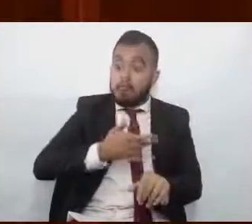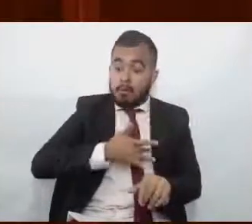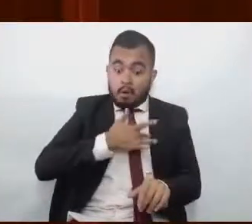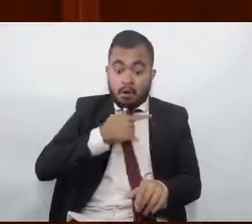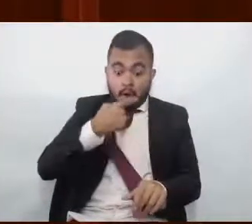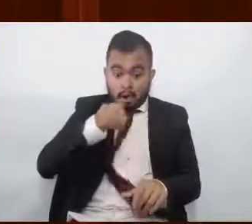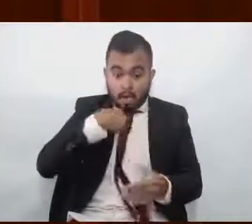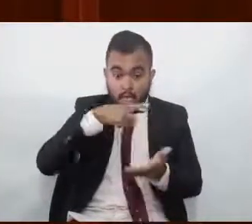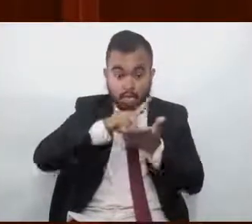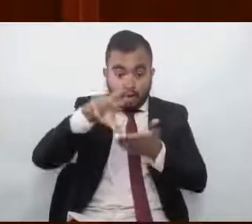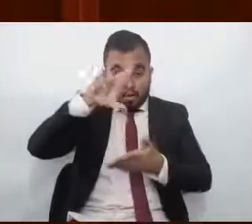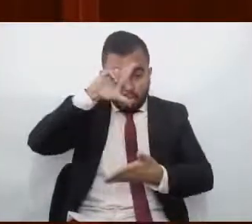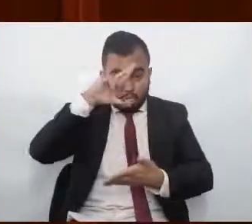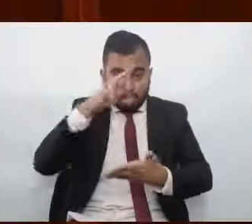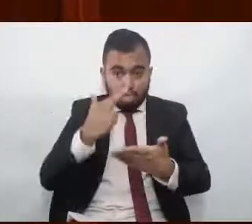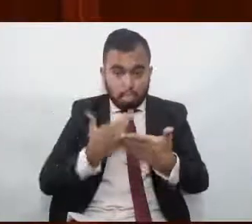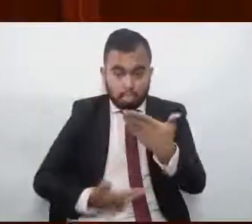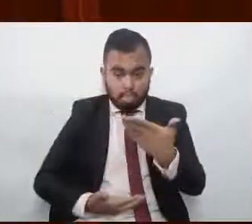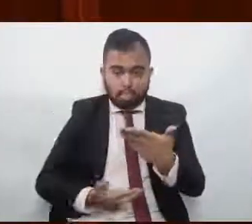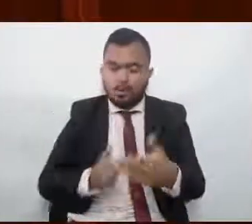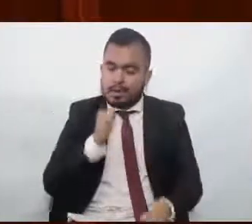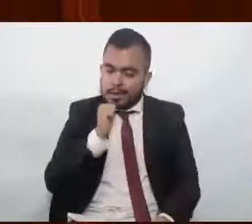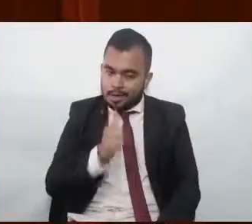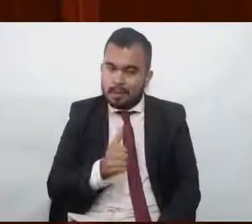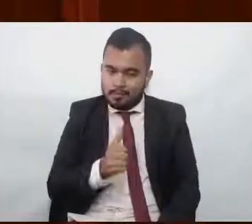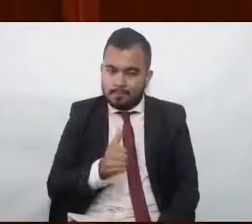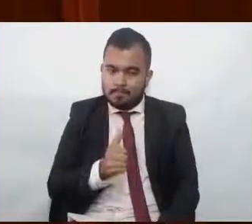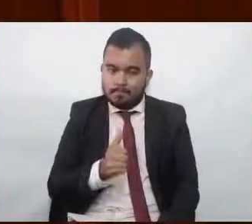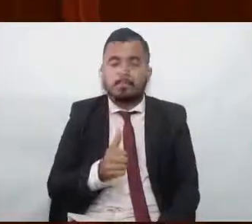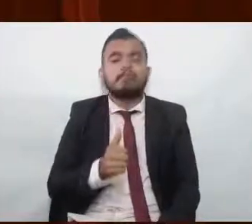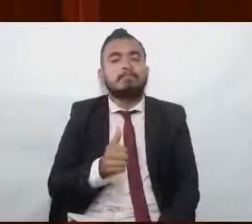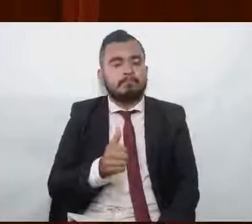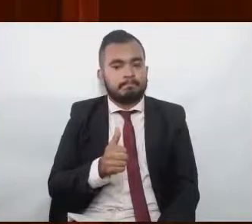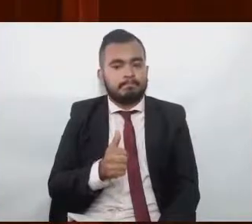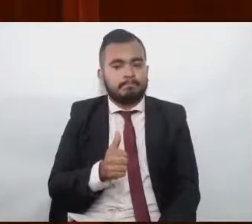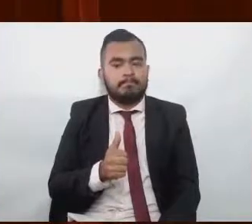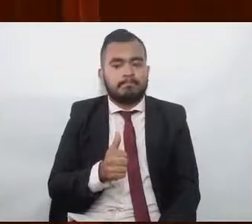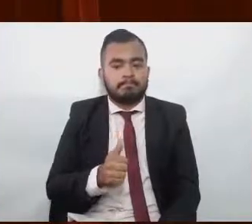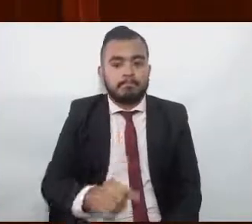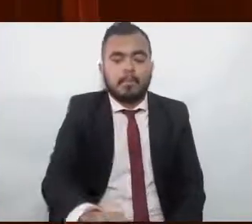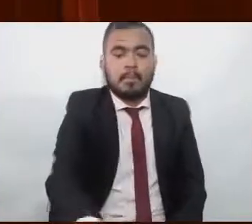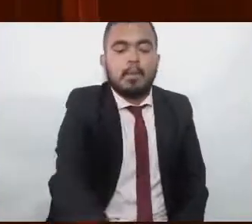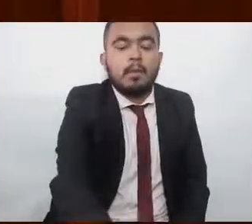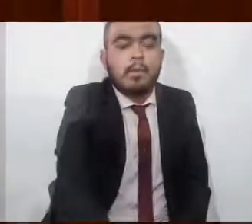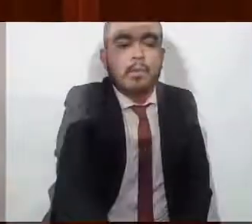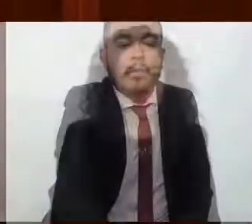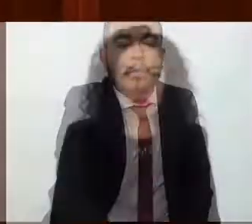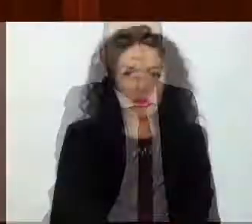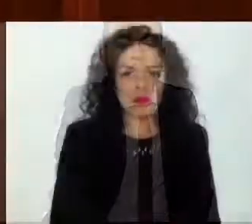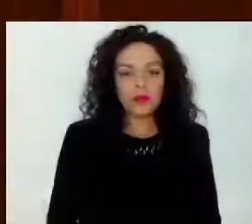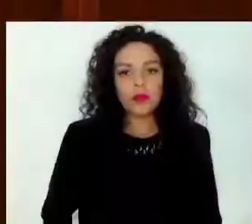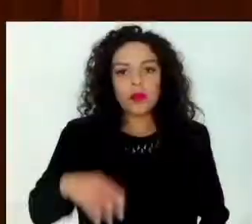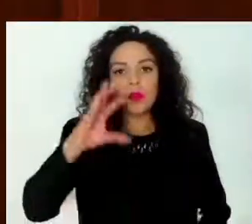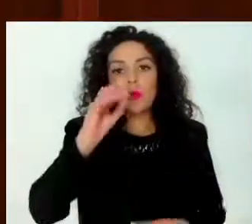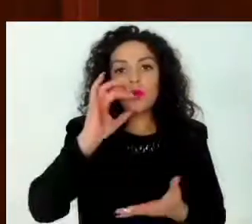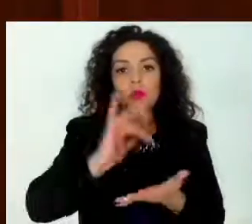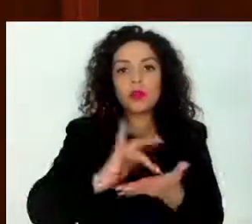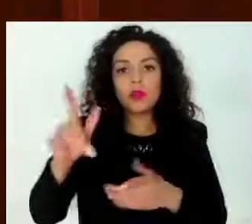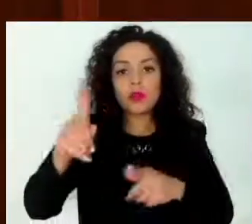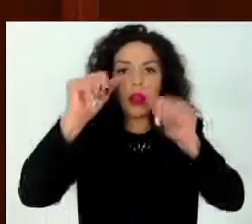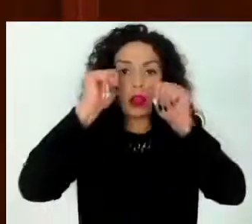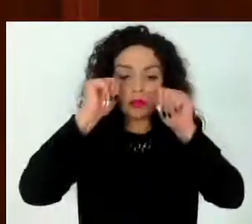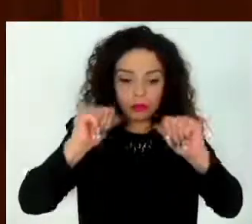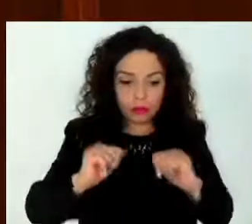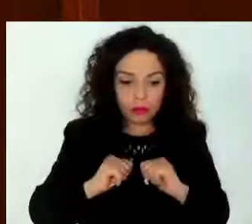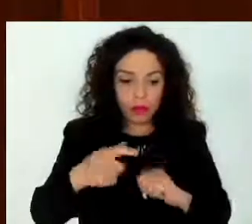De alguna manera agradezco a todos su atención, pero también les digo que esta iniciativa queda abierta para que los que gusten